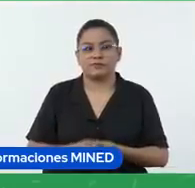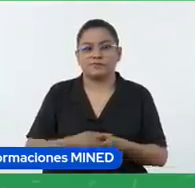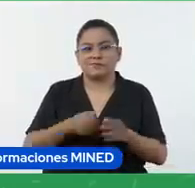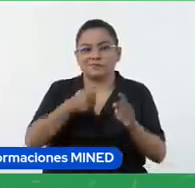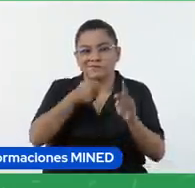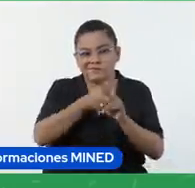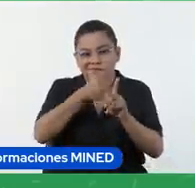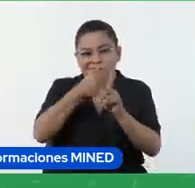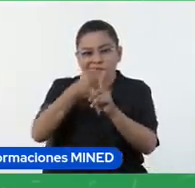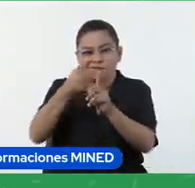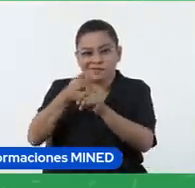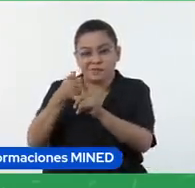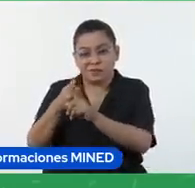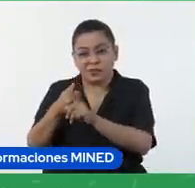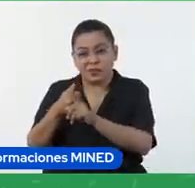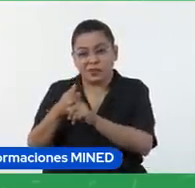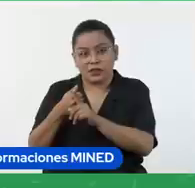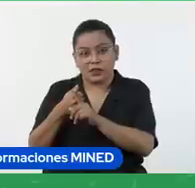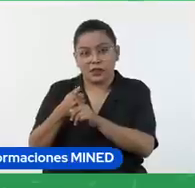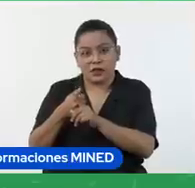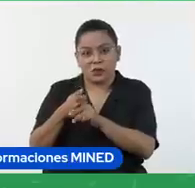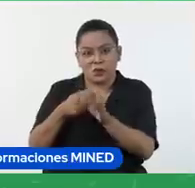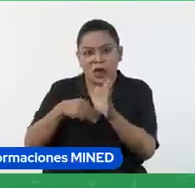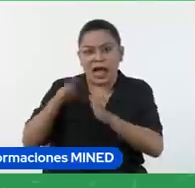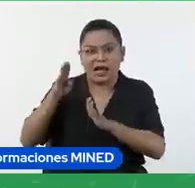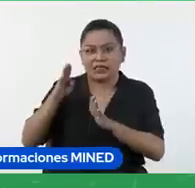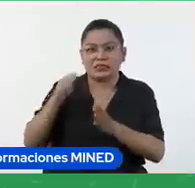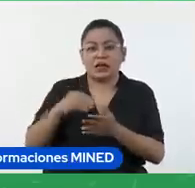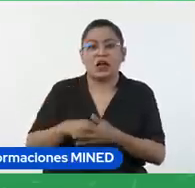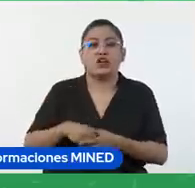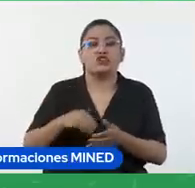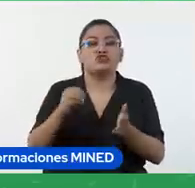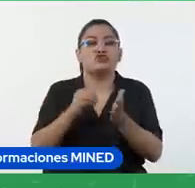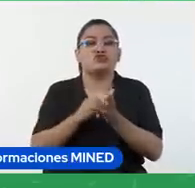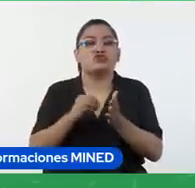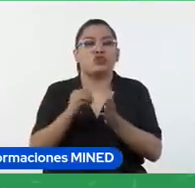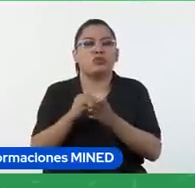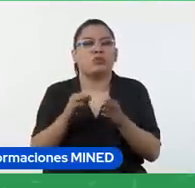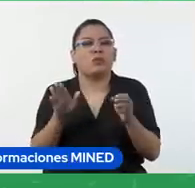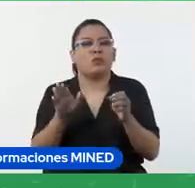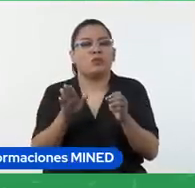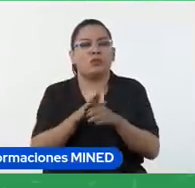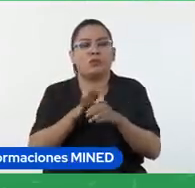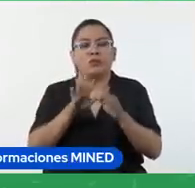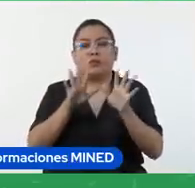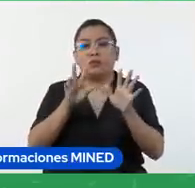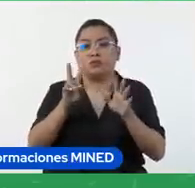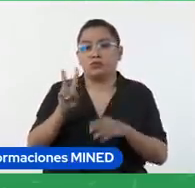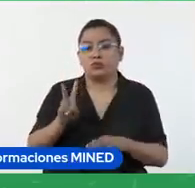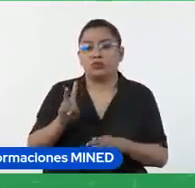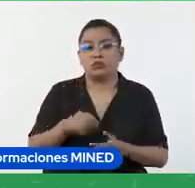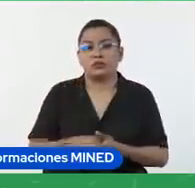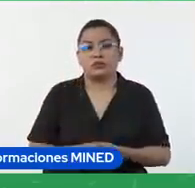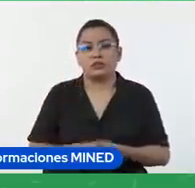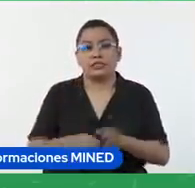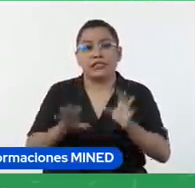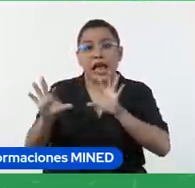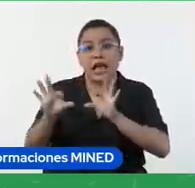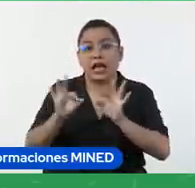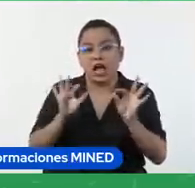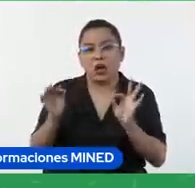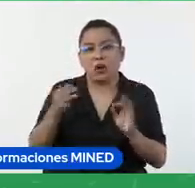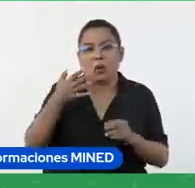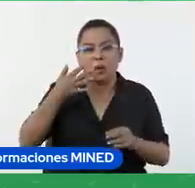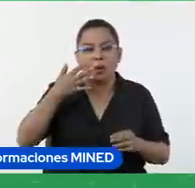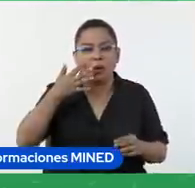indicadores, excede los estándares, va a tener el puntaje completo. ¿Verdad? Si en alguno solo alcanza